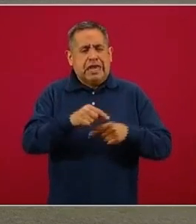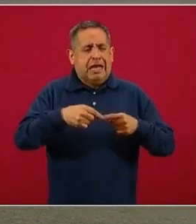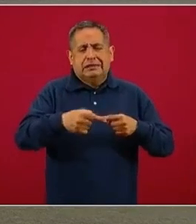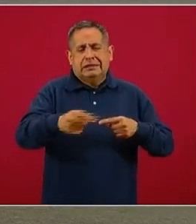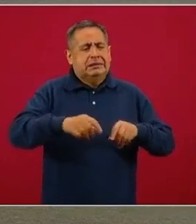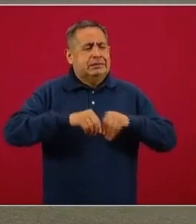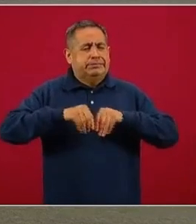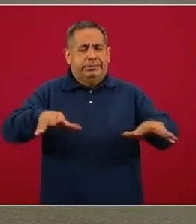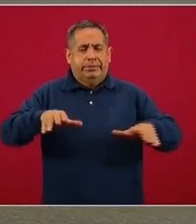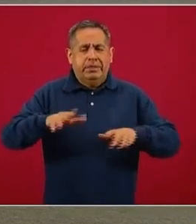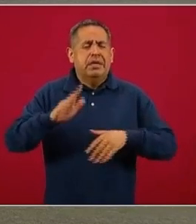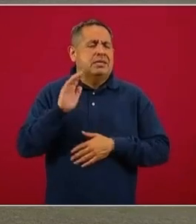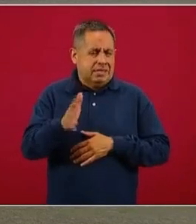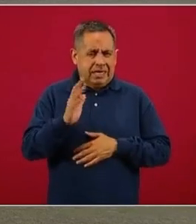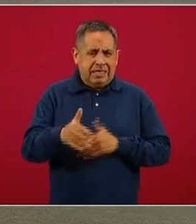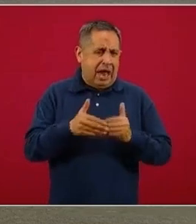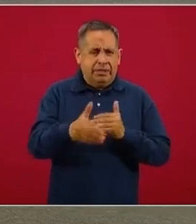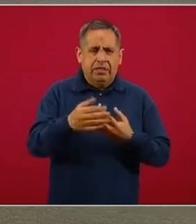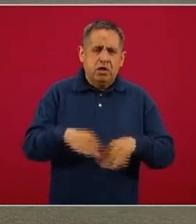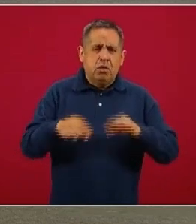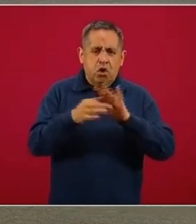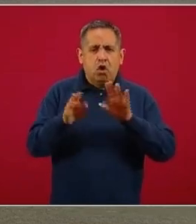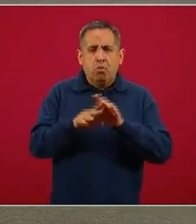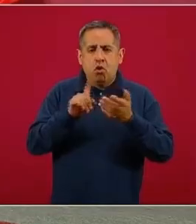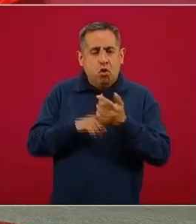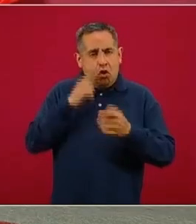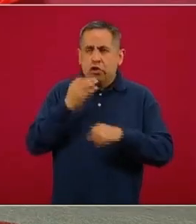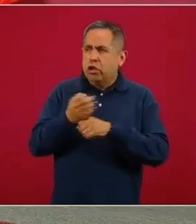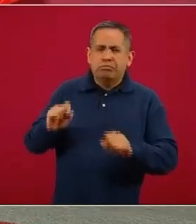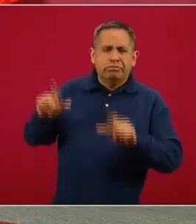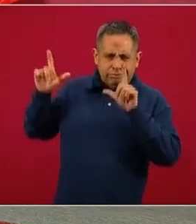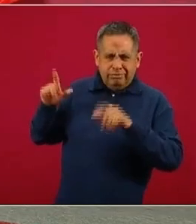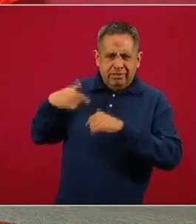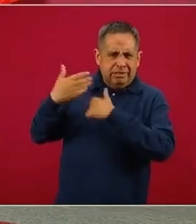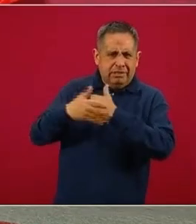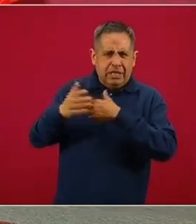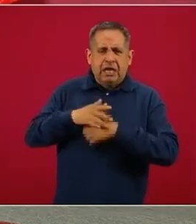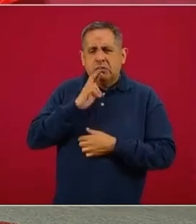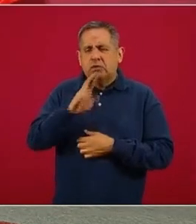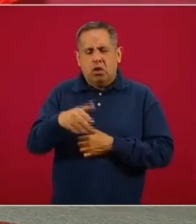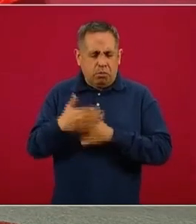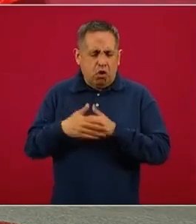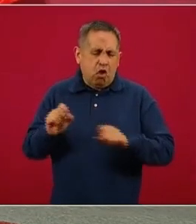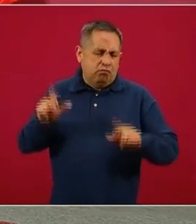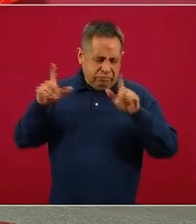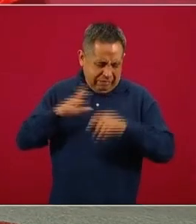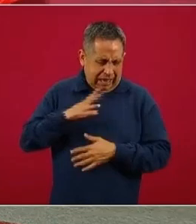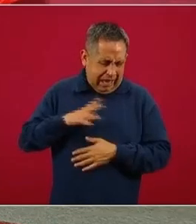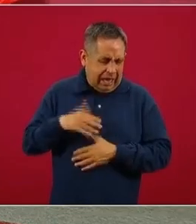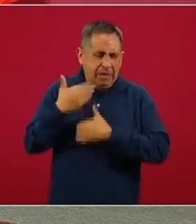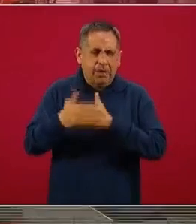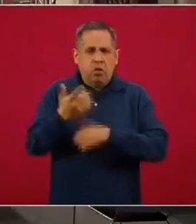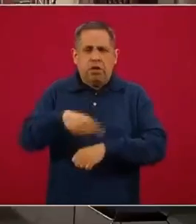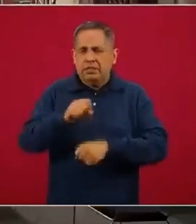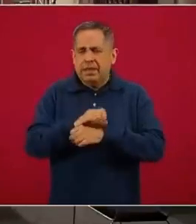para que se pueda tener un avance importante que se va a reflejar aquí, ustedes lo verán en los resultados de dispersión de la siguiente